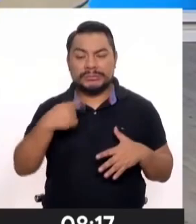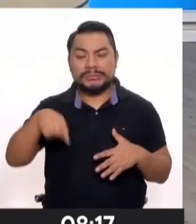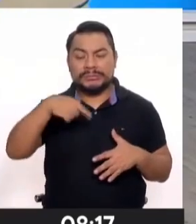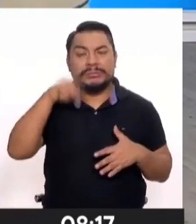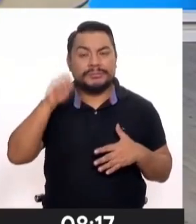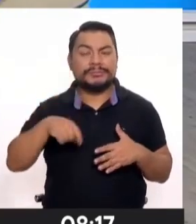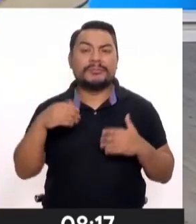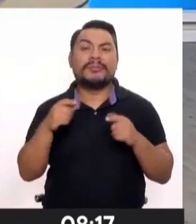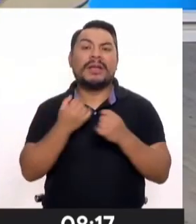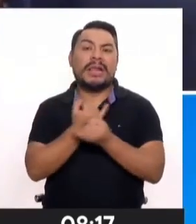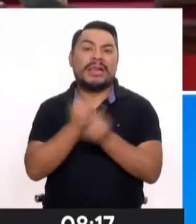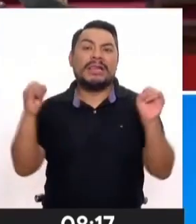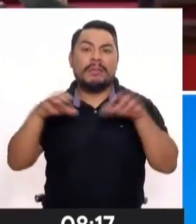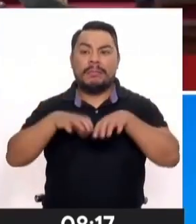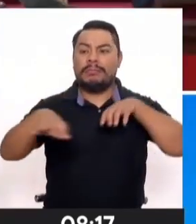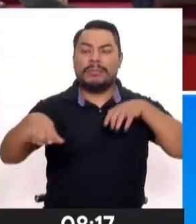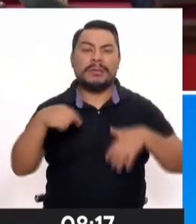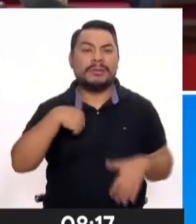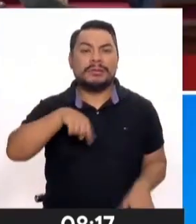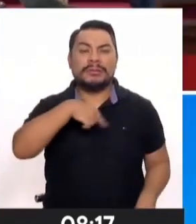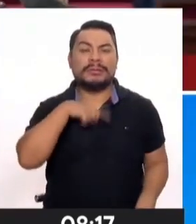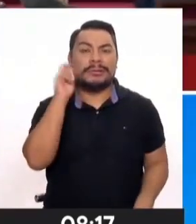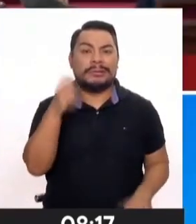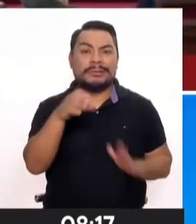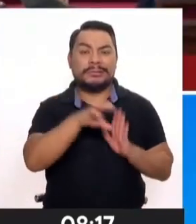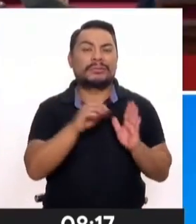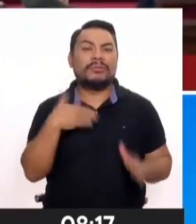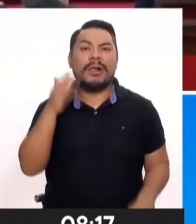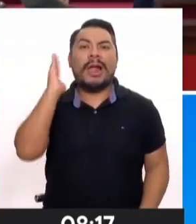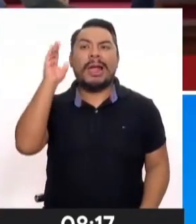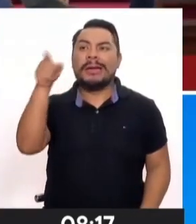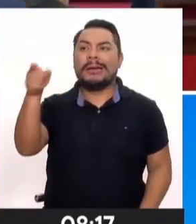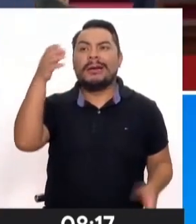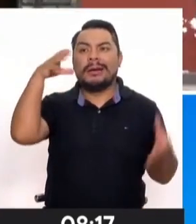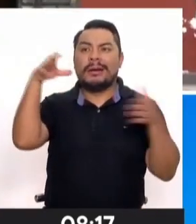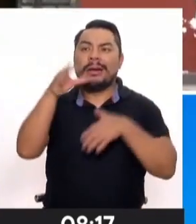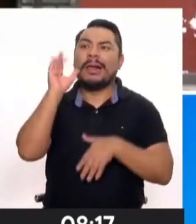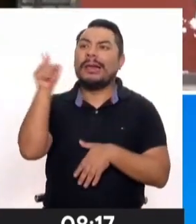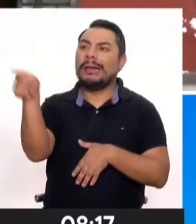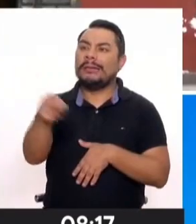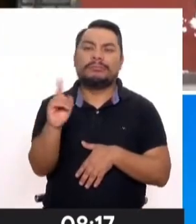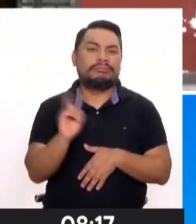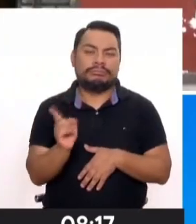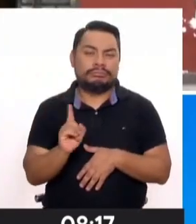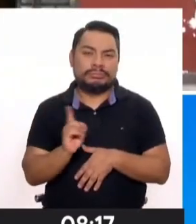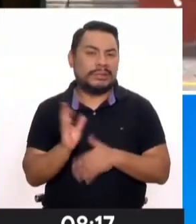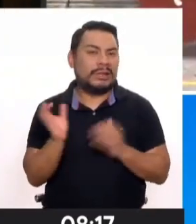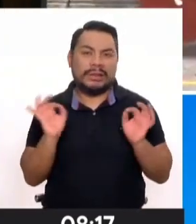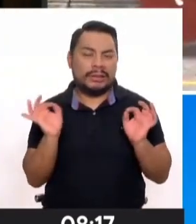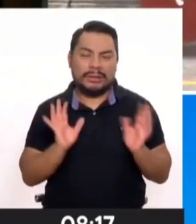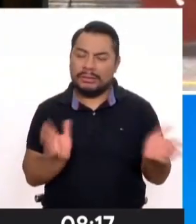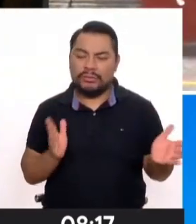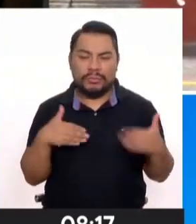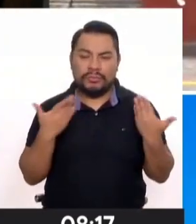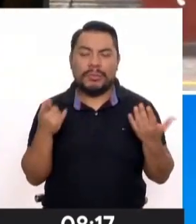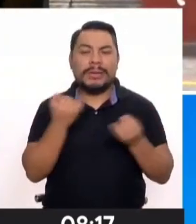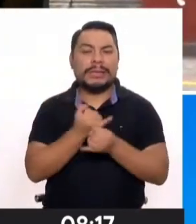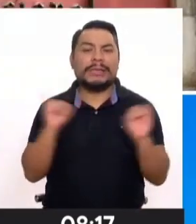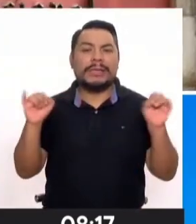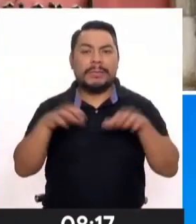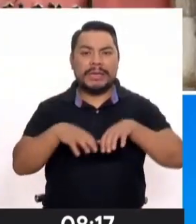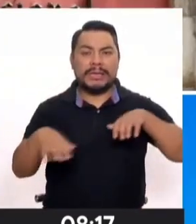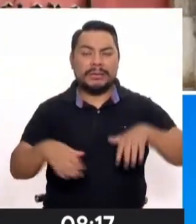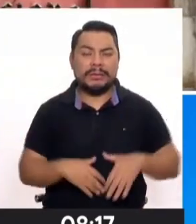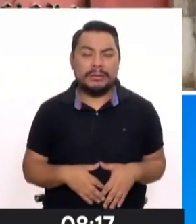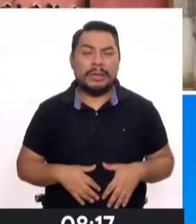poderes independientes, nosotros no podemos ordenarle nada a ningún otro poder del Estado, menos al Congreso, en el Ejecutivo, pero sí